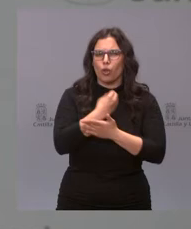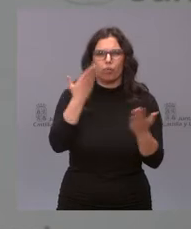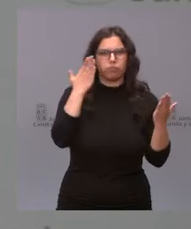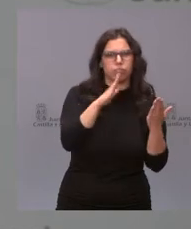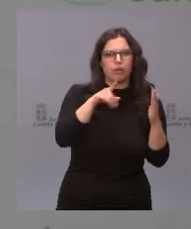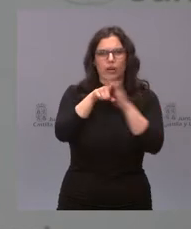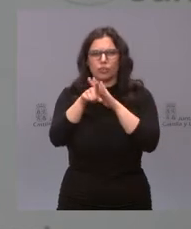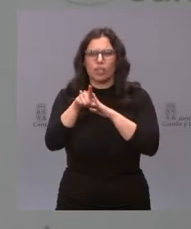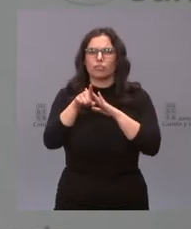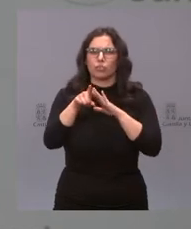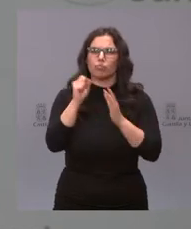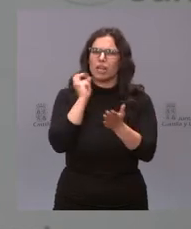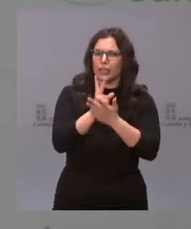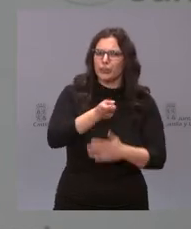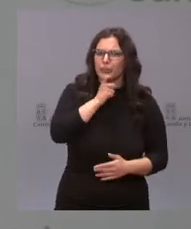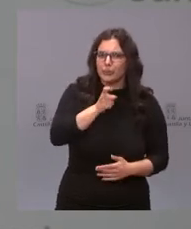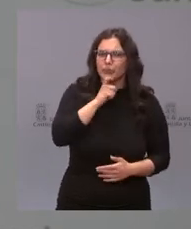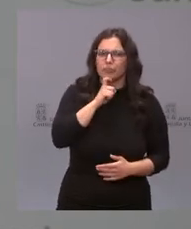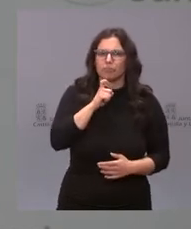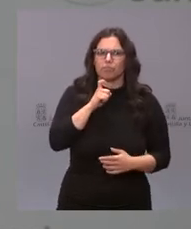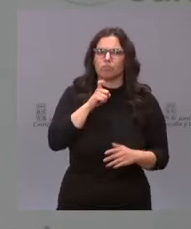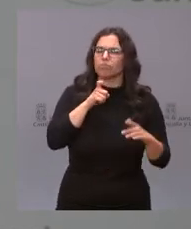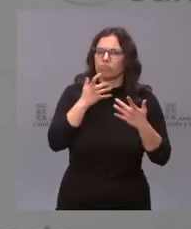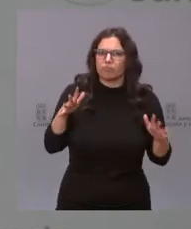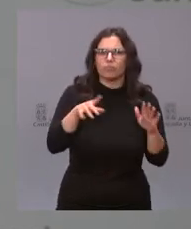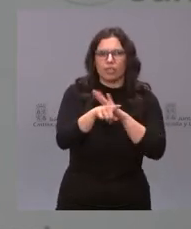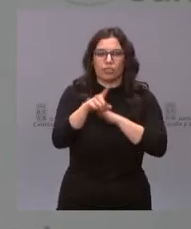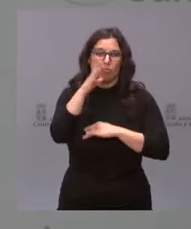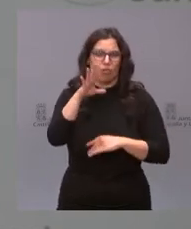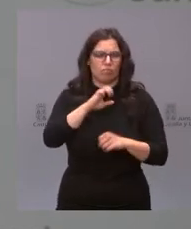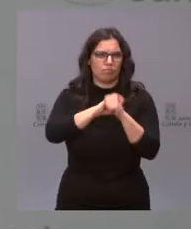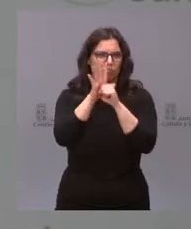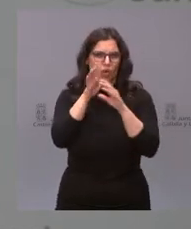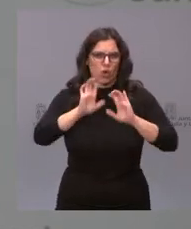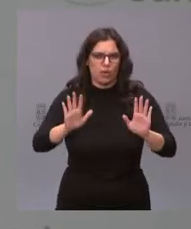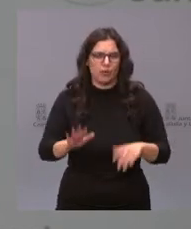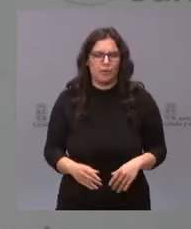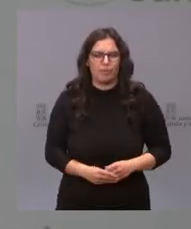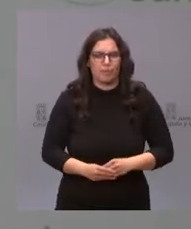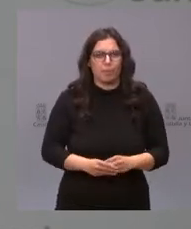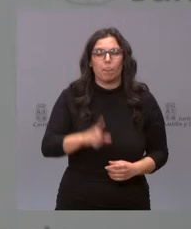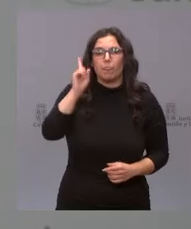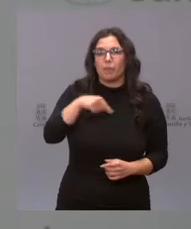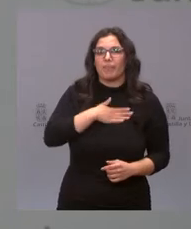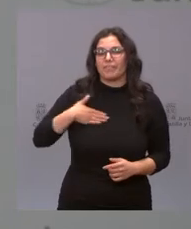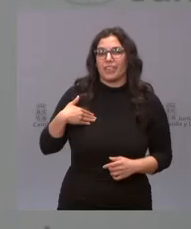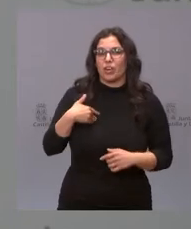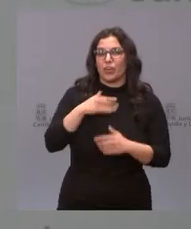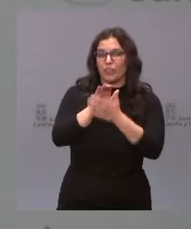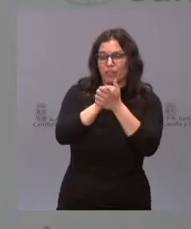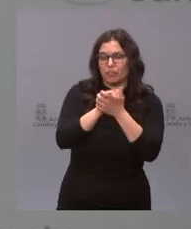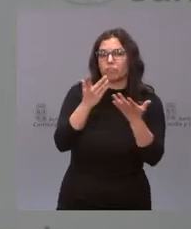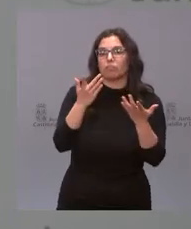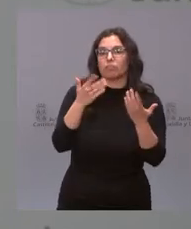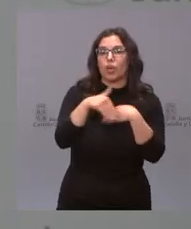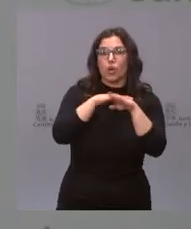están asumiendo un reto muy difícil, como es gestionar esta terrible pandemia. Quiero también felicitar a otros gobiernos en los que